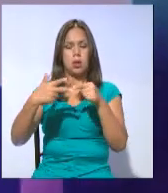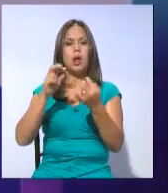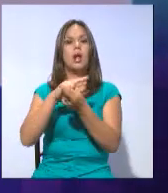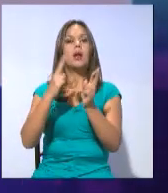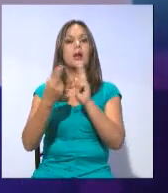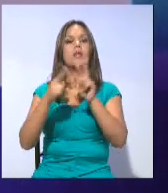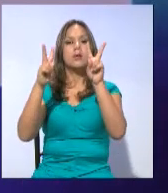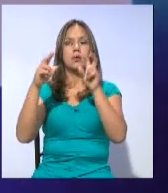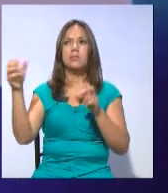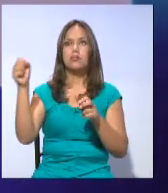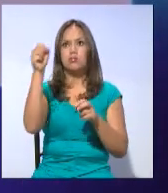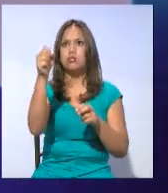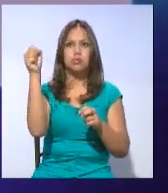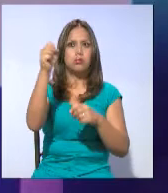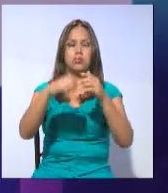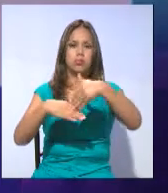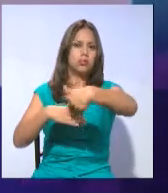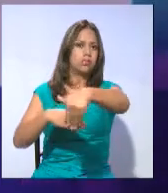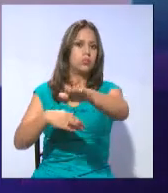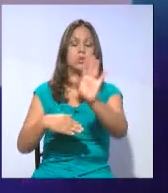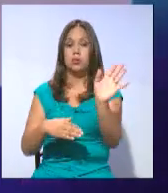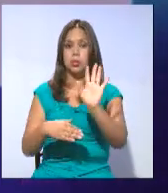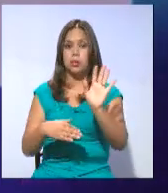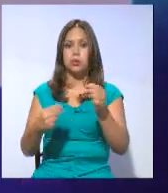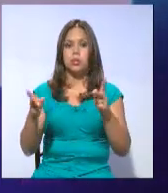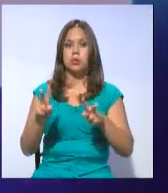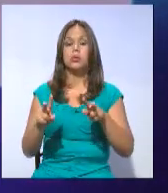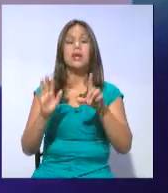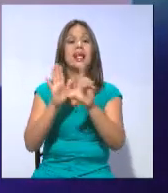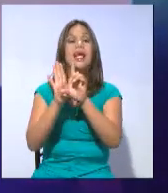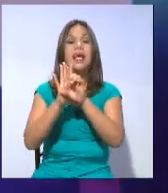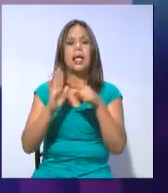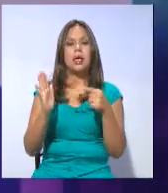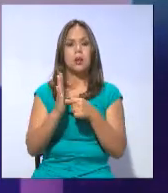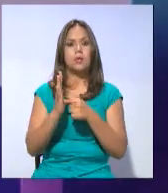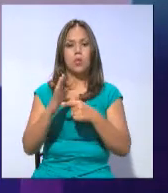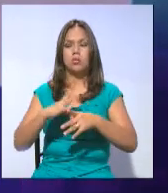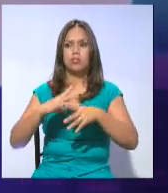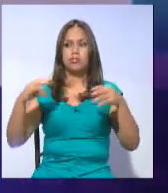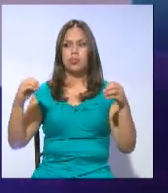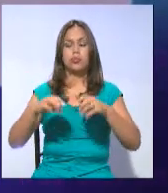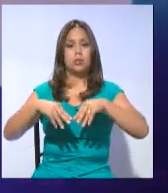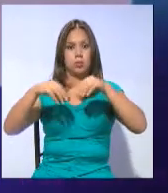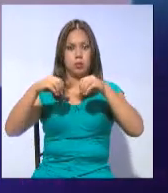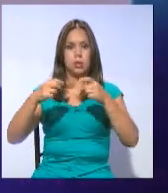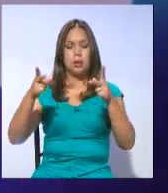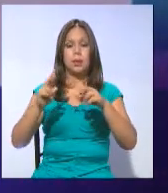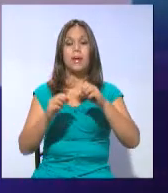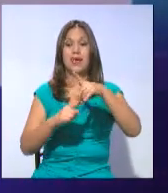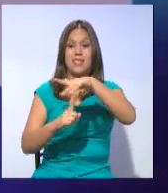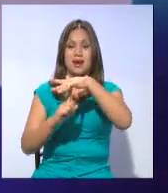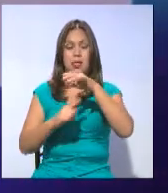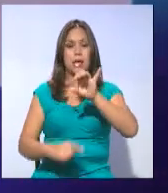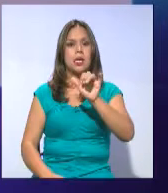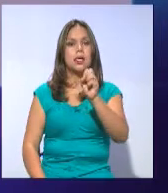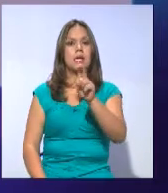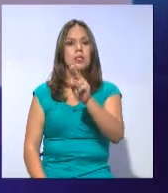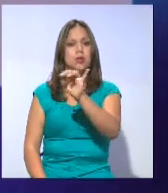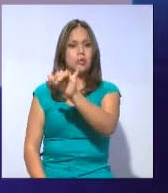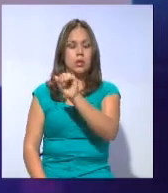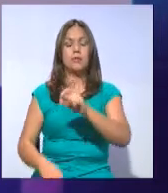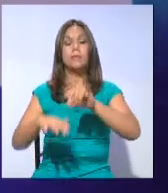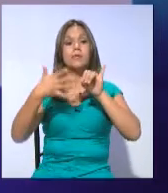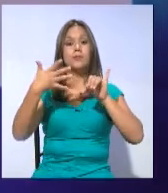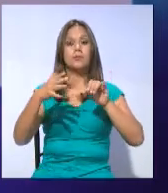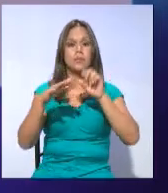que permite la reelección indefinida. Cuarta, eliminar la ley de plusvalía. Quinta, ampliar la zona intangible del Yasuní. Sexta, restringir la